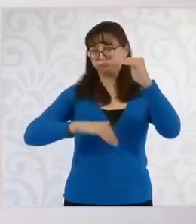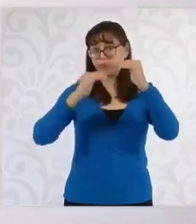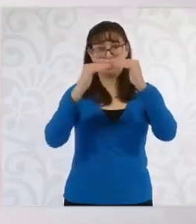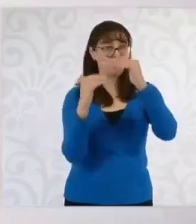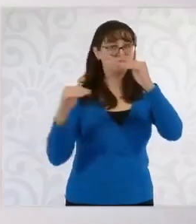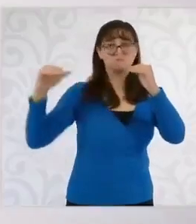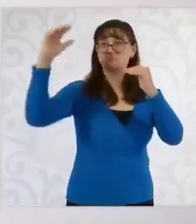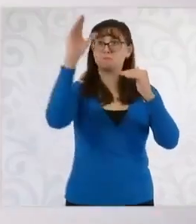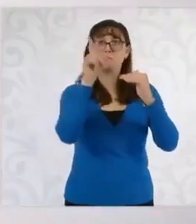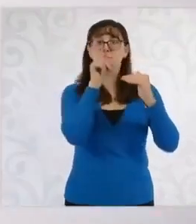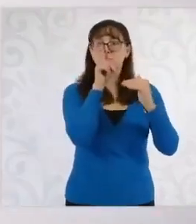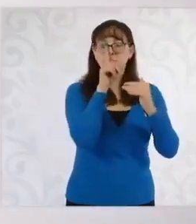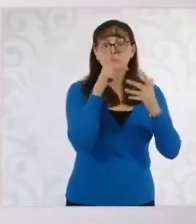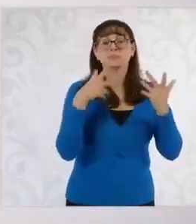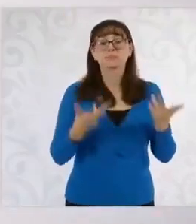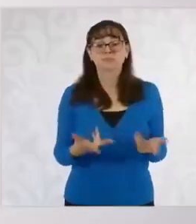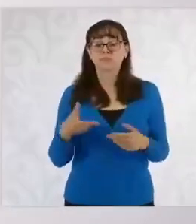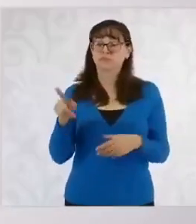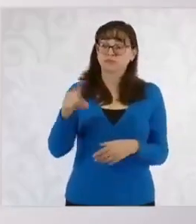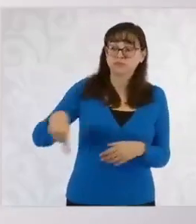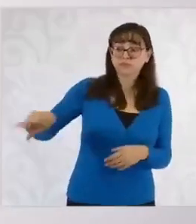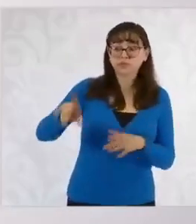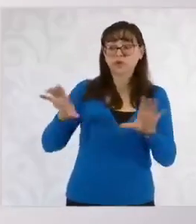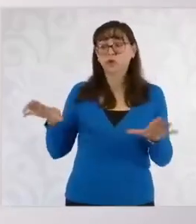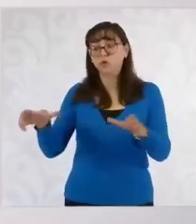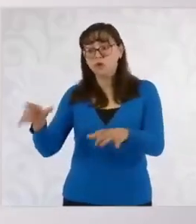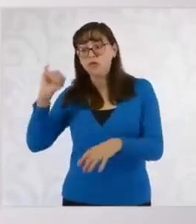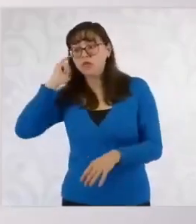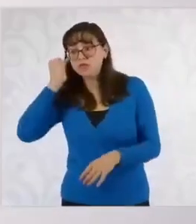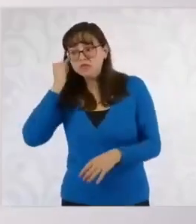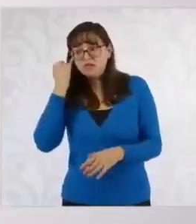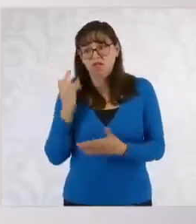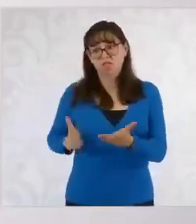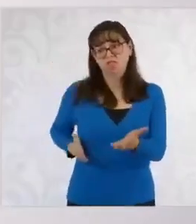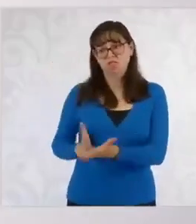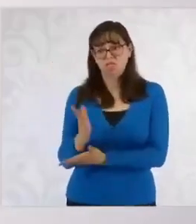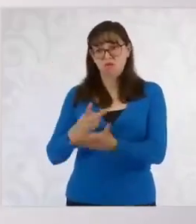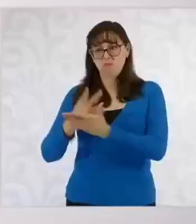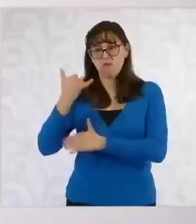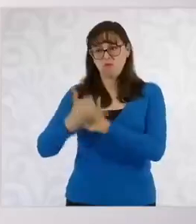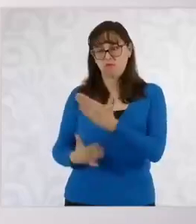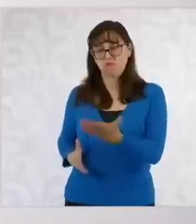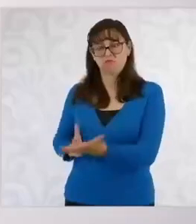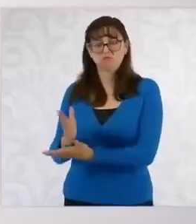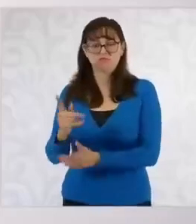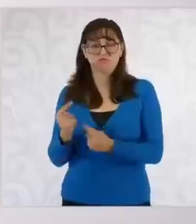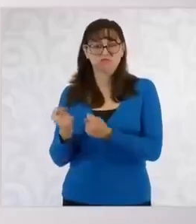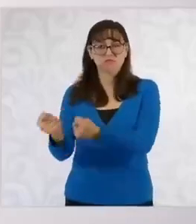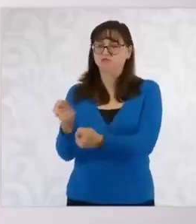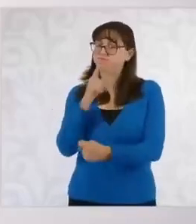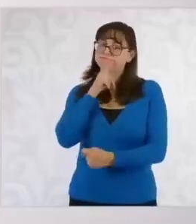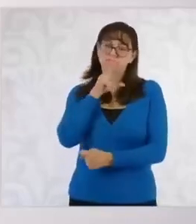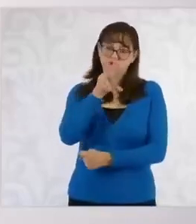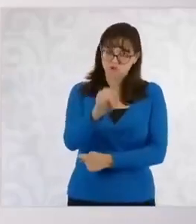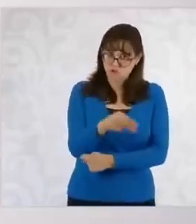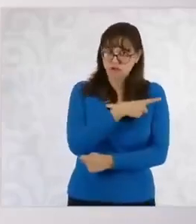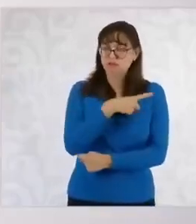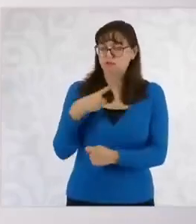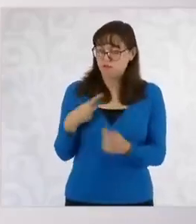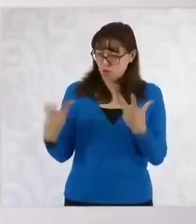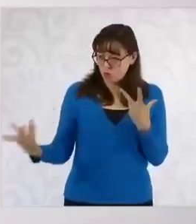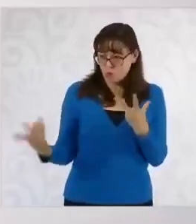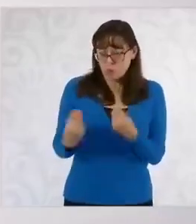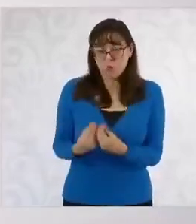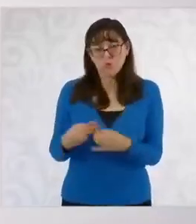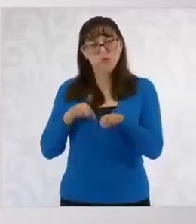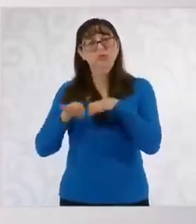margen de las comunidades indígenas y sin beneficios sociales. Vamos a verificar que exista un trabajo social con